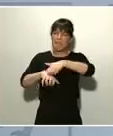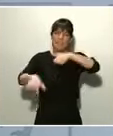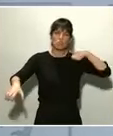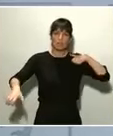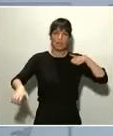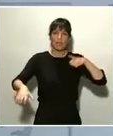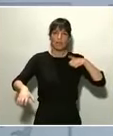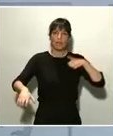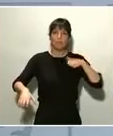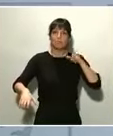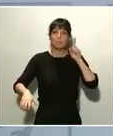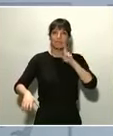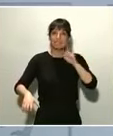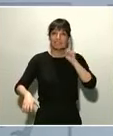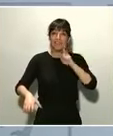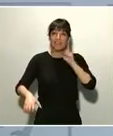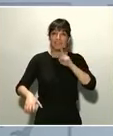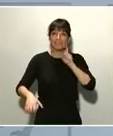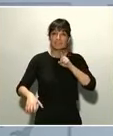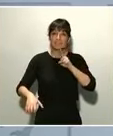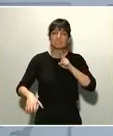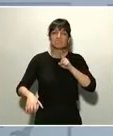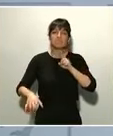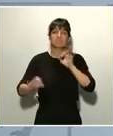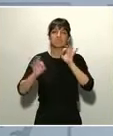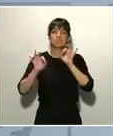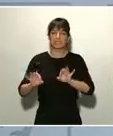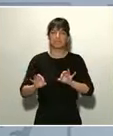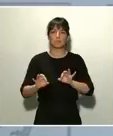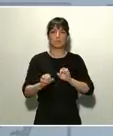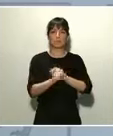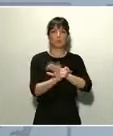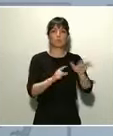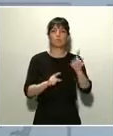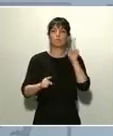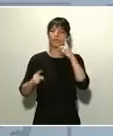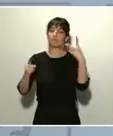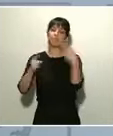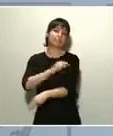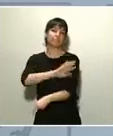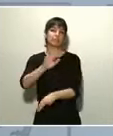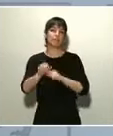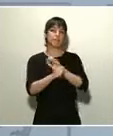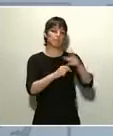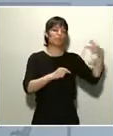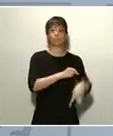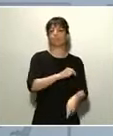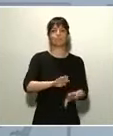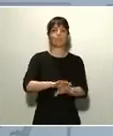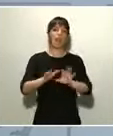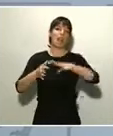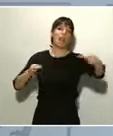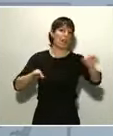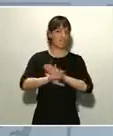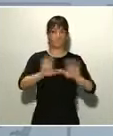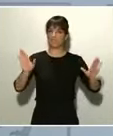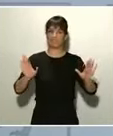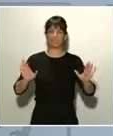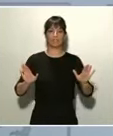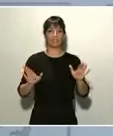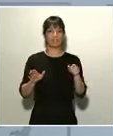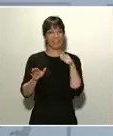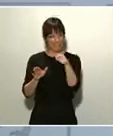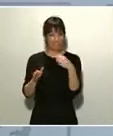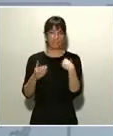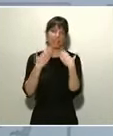con el virus. Están rompiendo la cadena de transmisión. Así que me gustaría agradecerles este